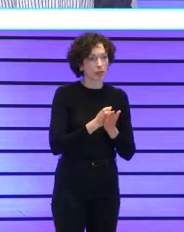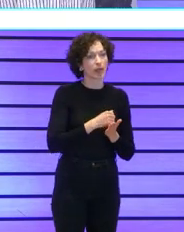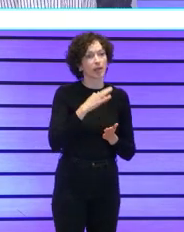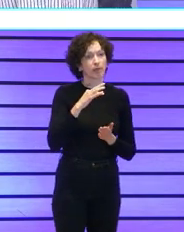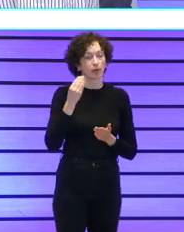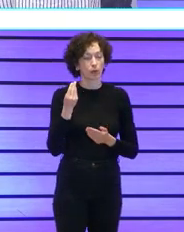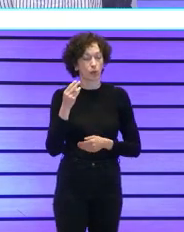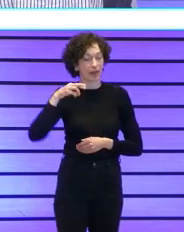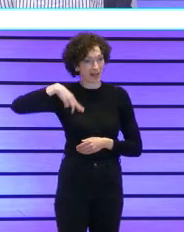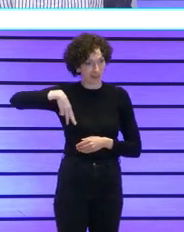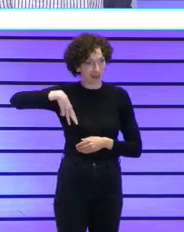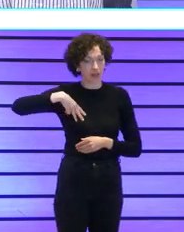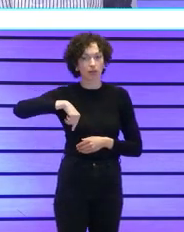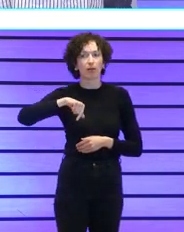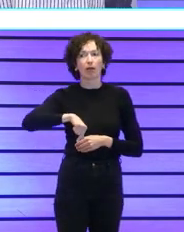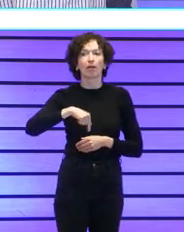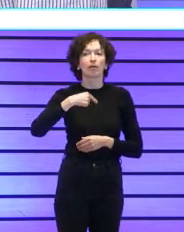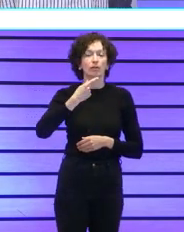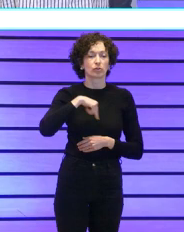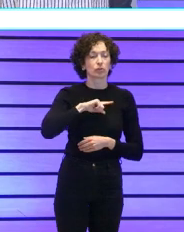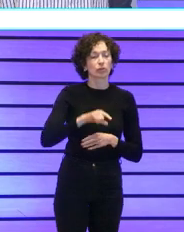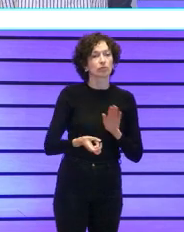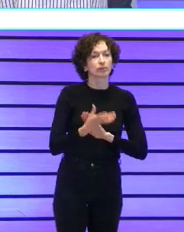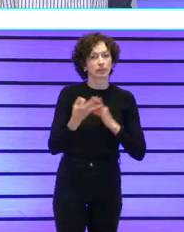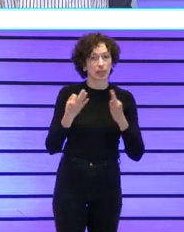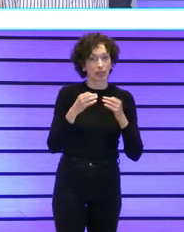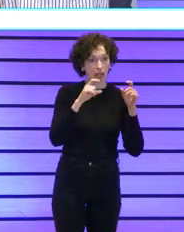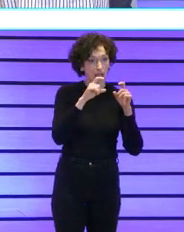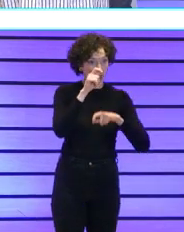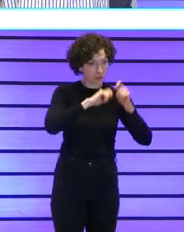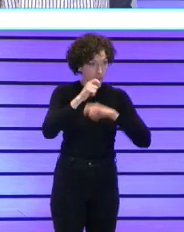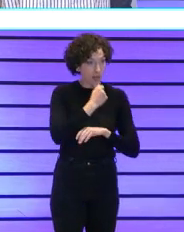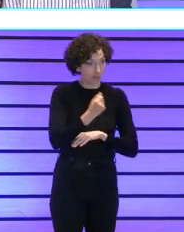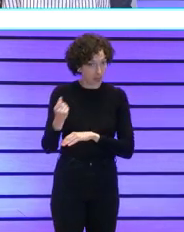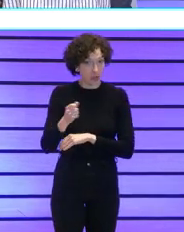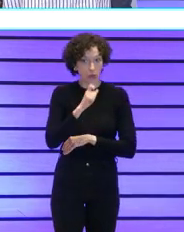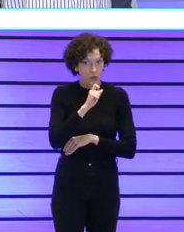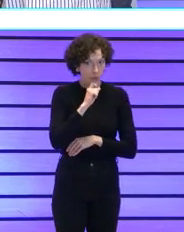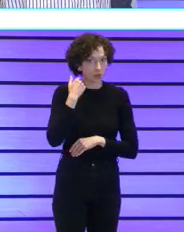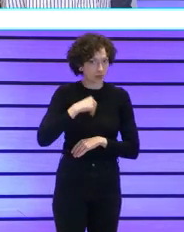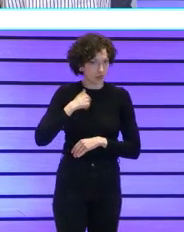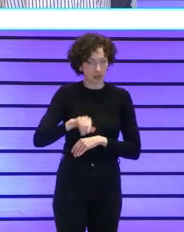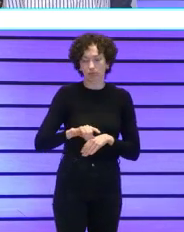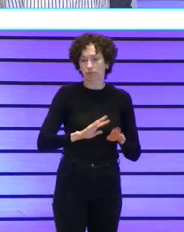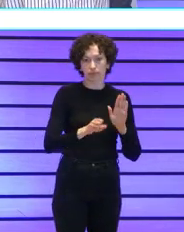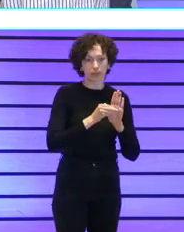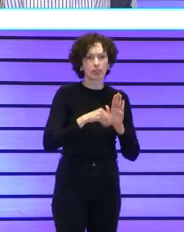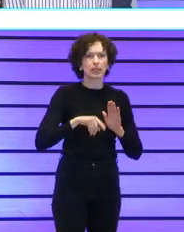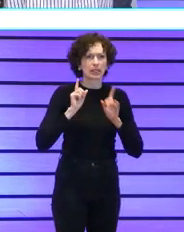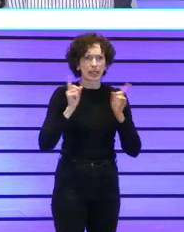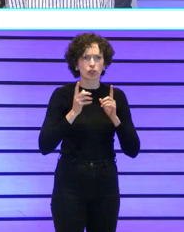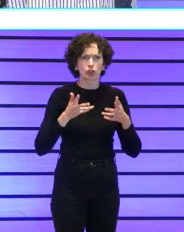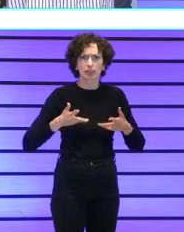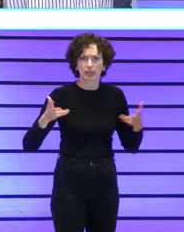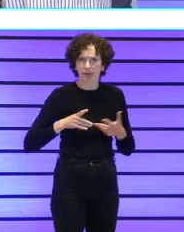en el que hemos estandarizado cómo apoyar en esas entidades y os puedo prometer que se nos han presentado casos muy graves muy difíciles